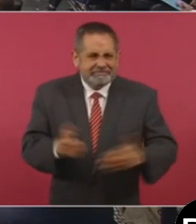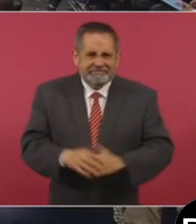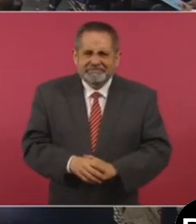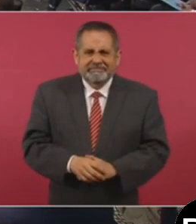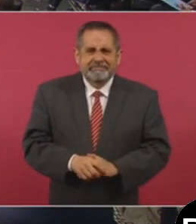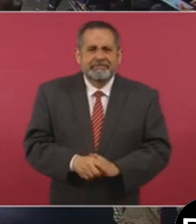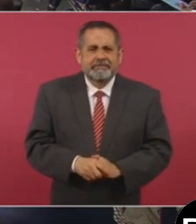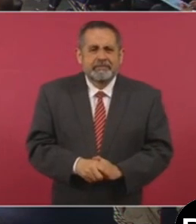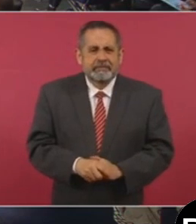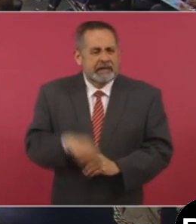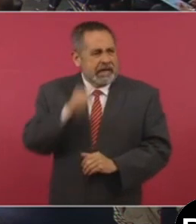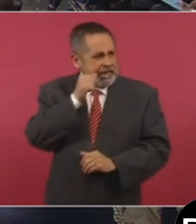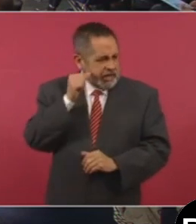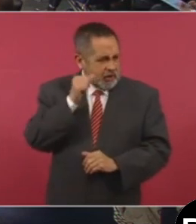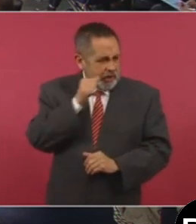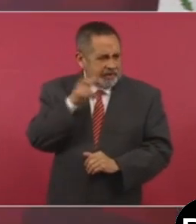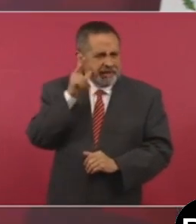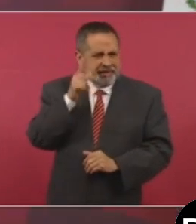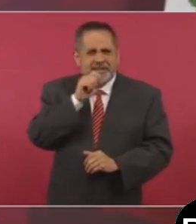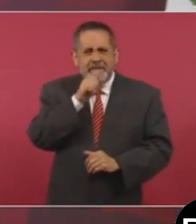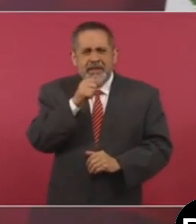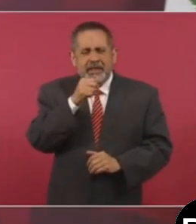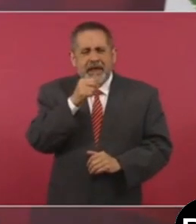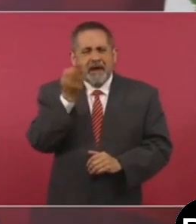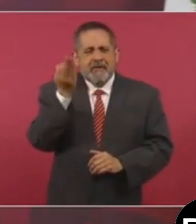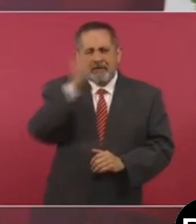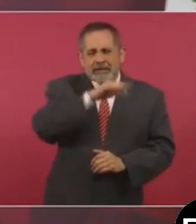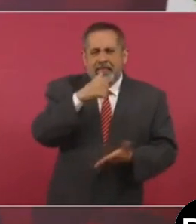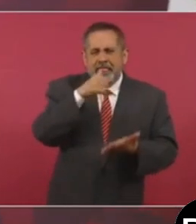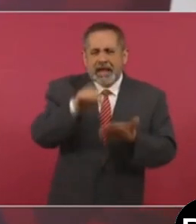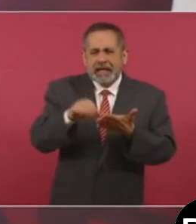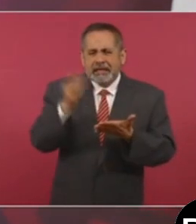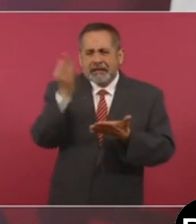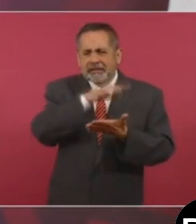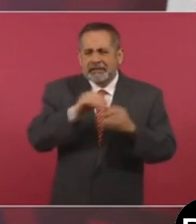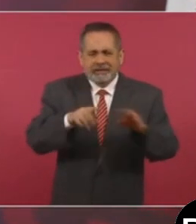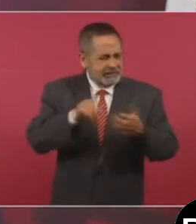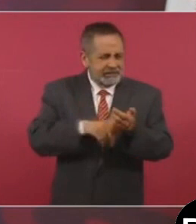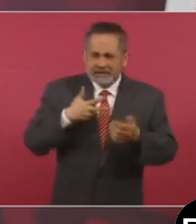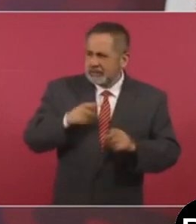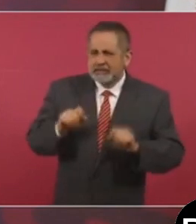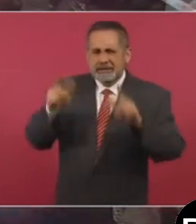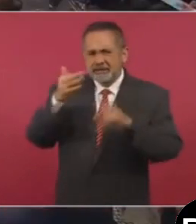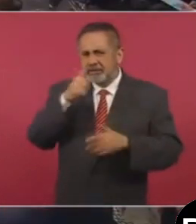Ayer también falsificaron una carta, fíjense, no tienes la carta.